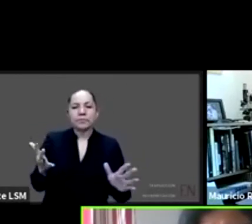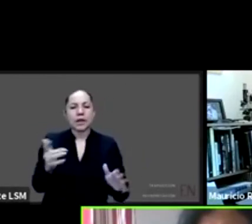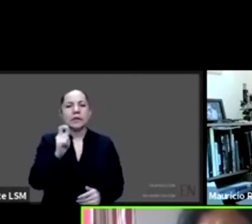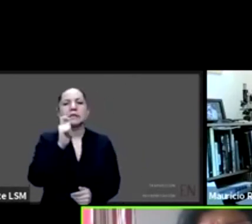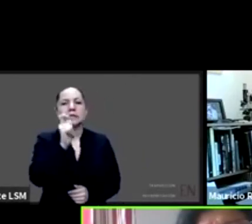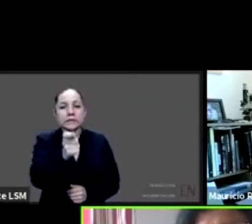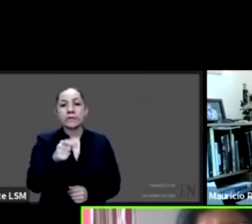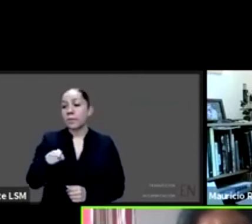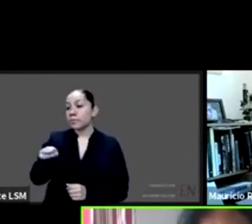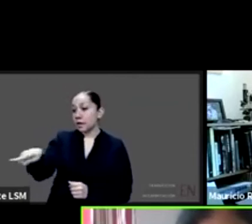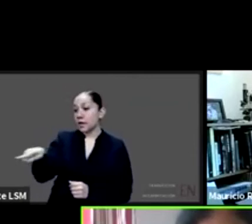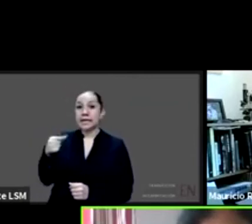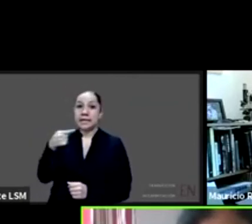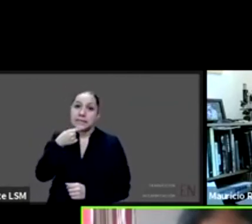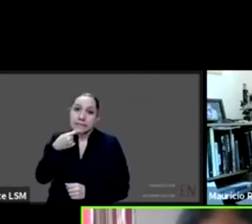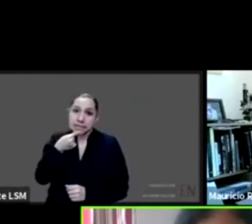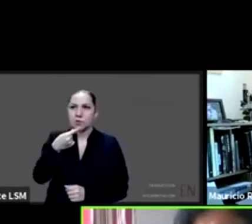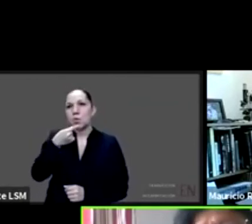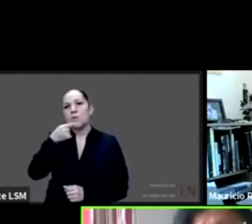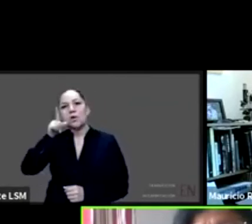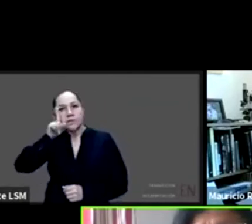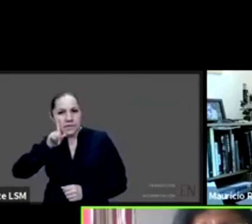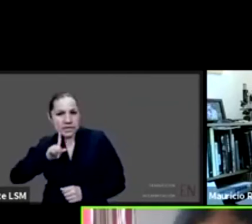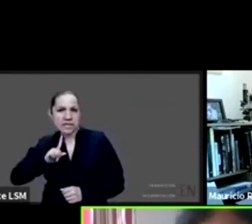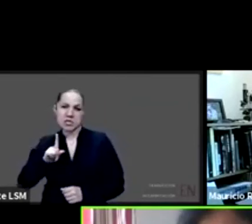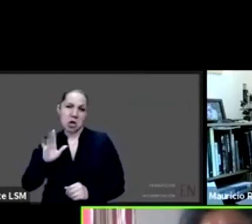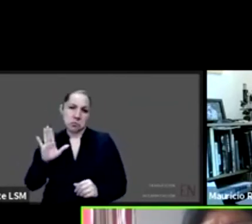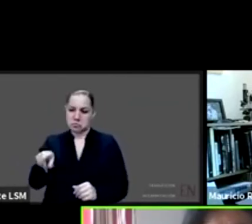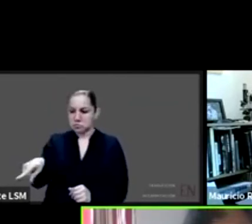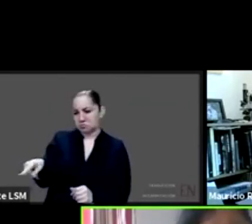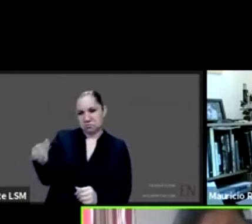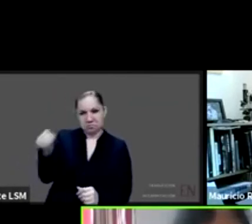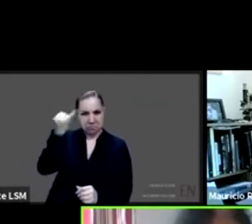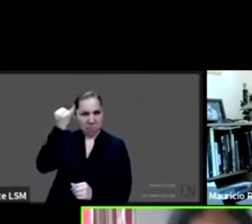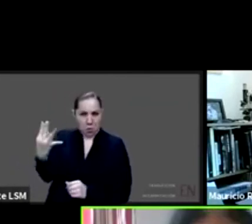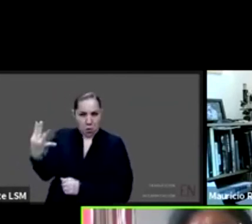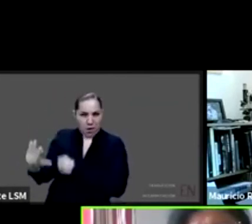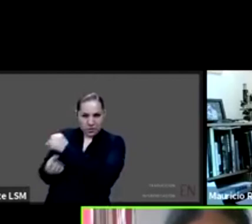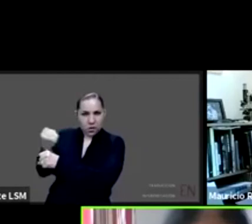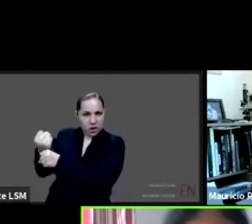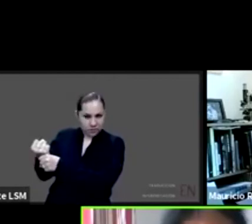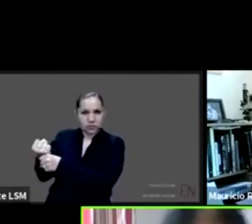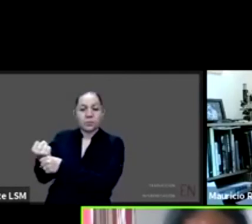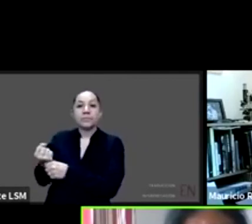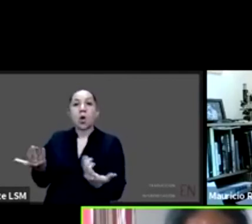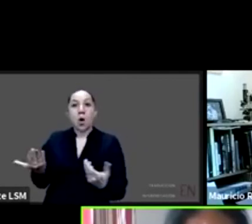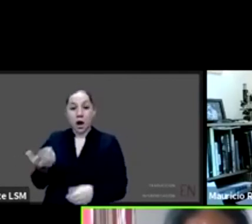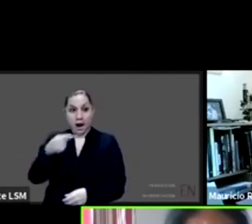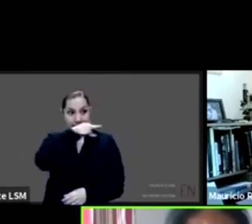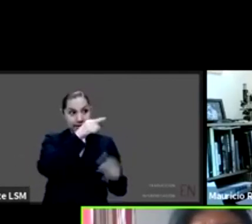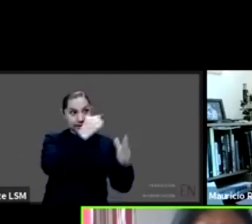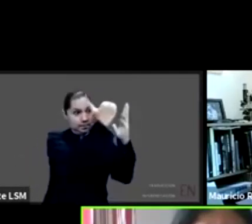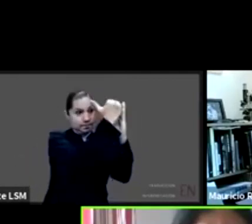o una niña o una niña de cuatro años a estas mismas recomendaciones y